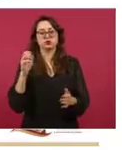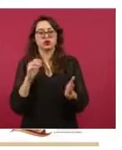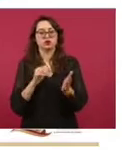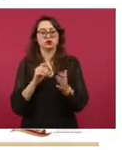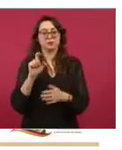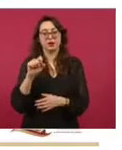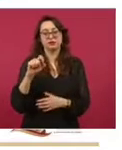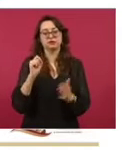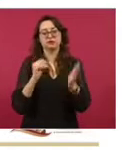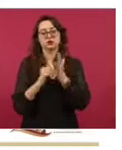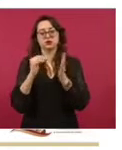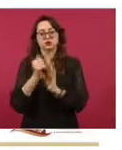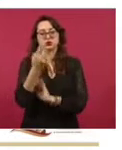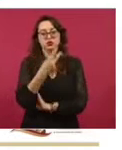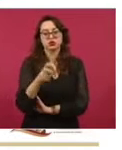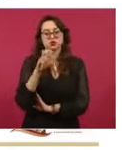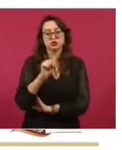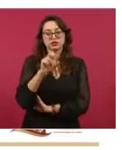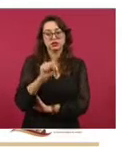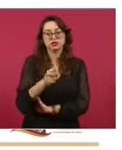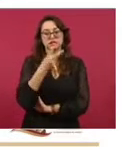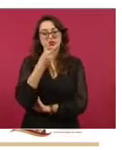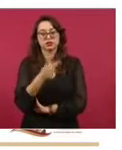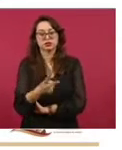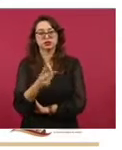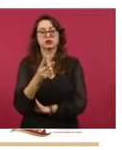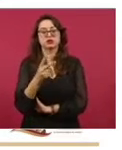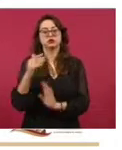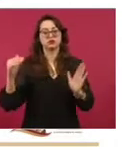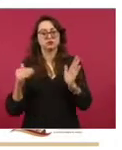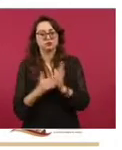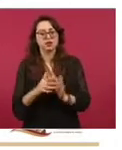doscientos sesenta y dos quinientos pesos.